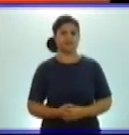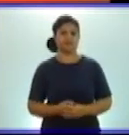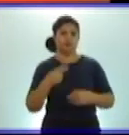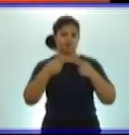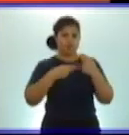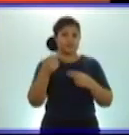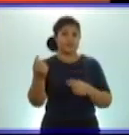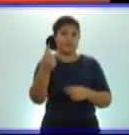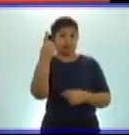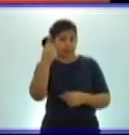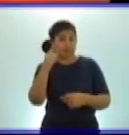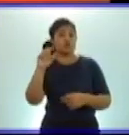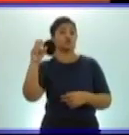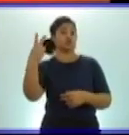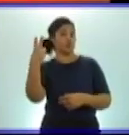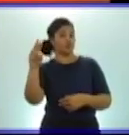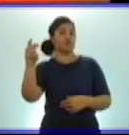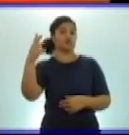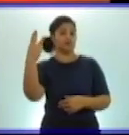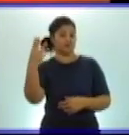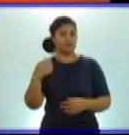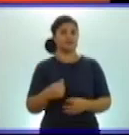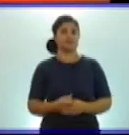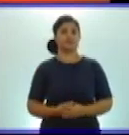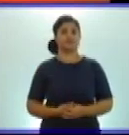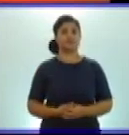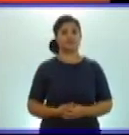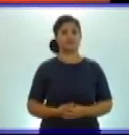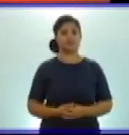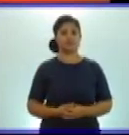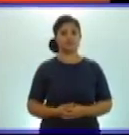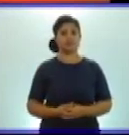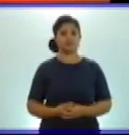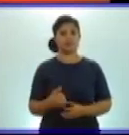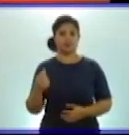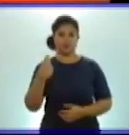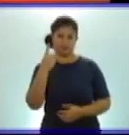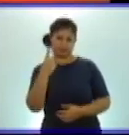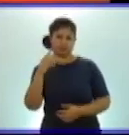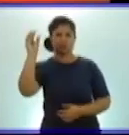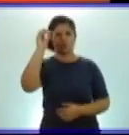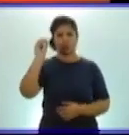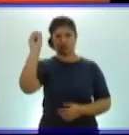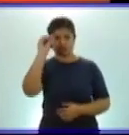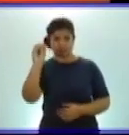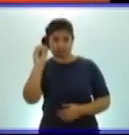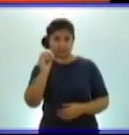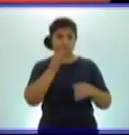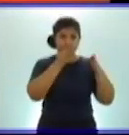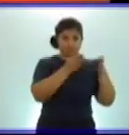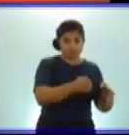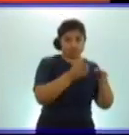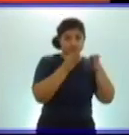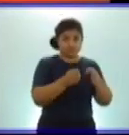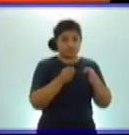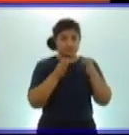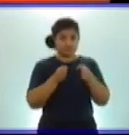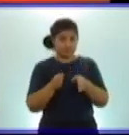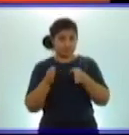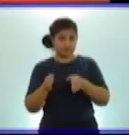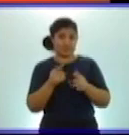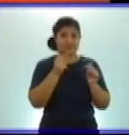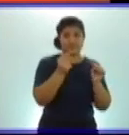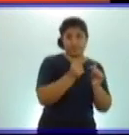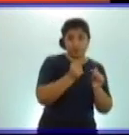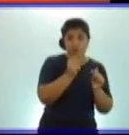Dice así el ejercicio 11. Ordena de menor a mayor los números que obtengas en estos